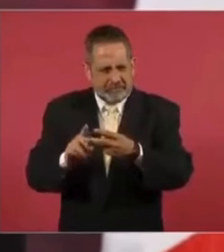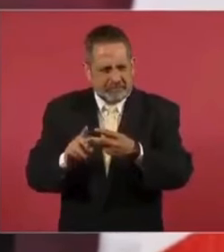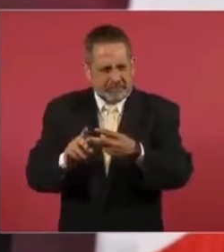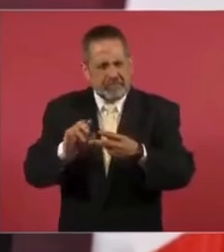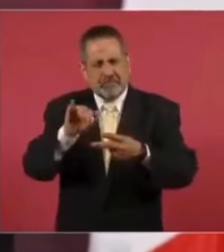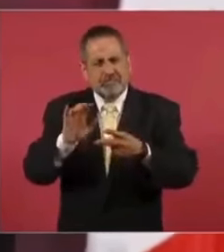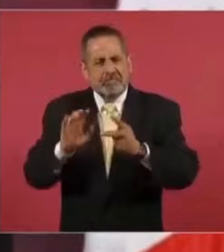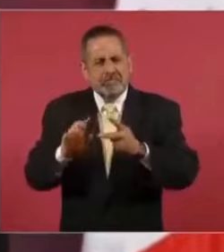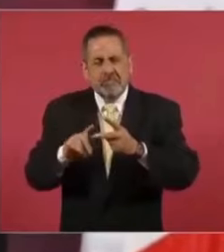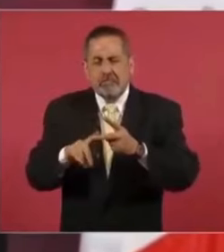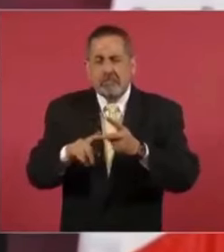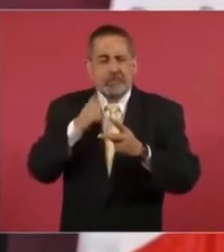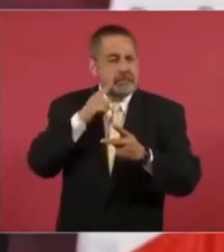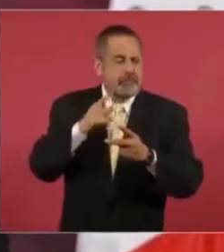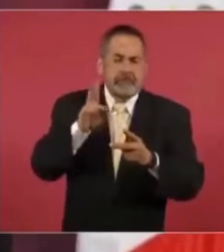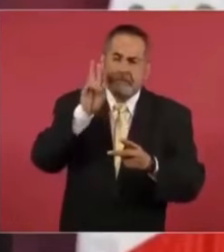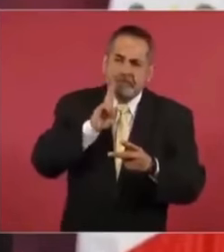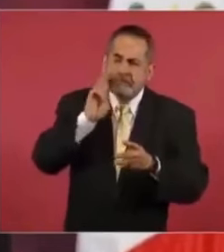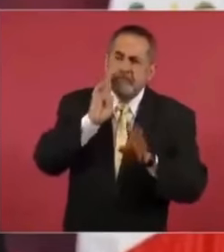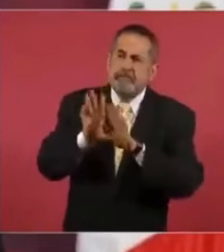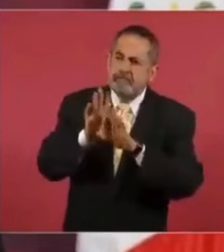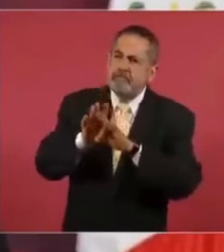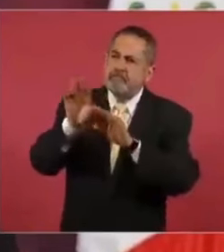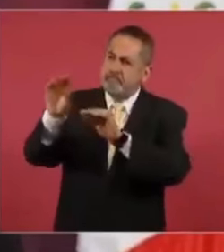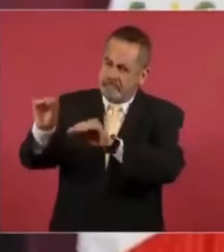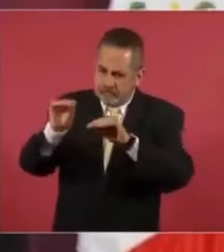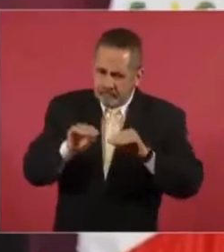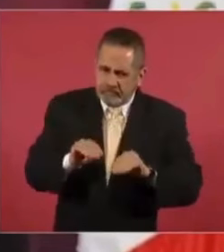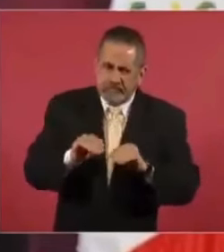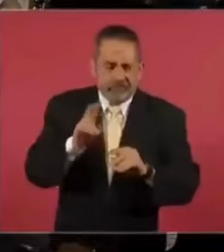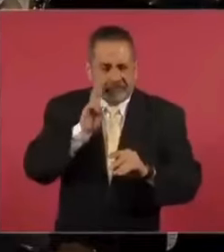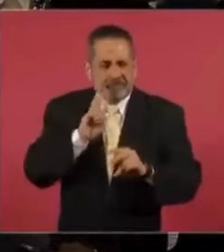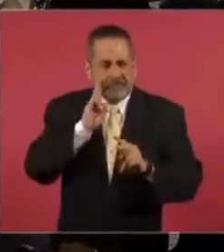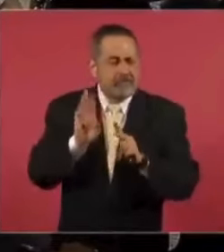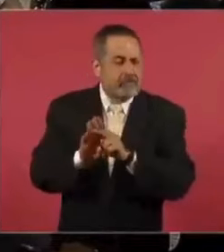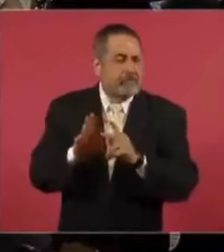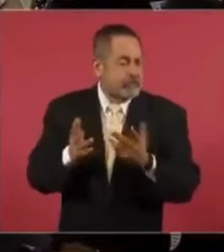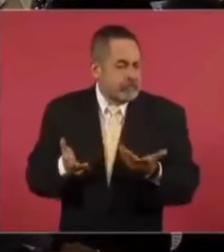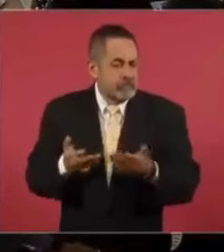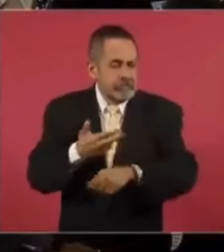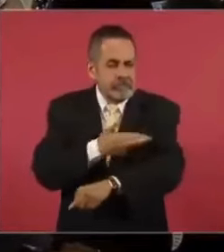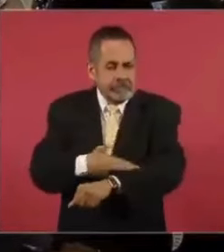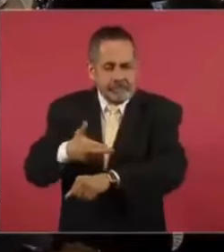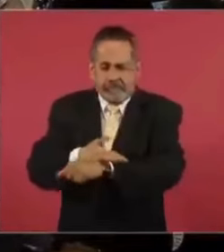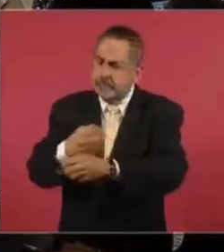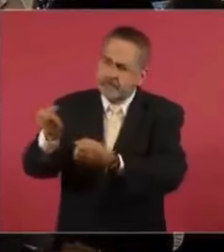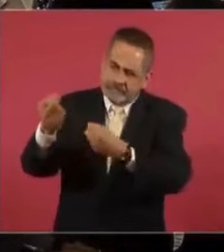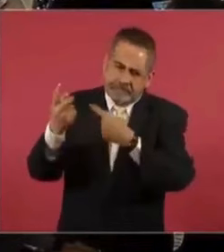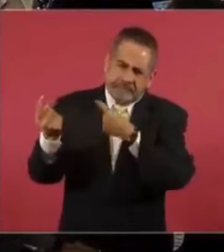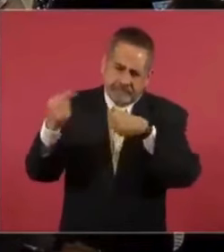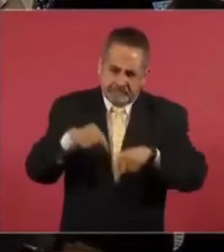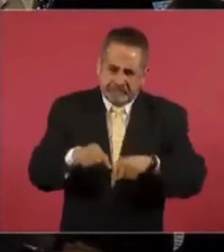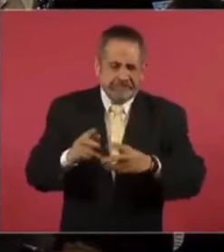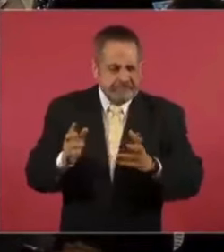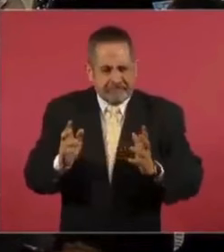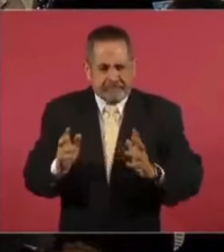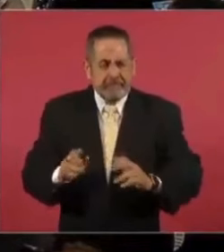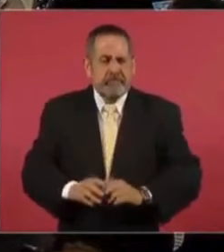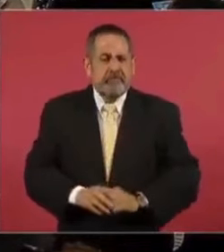estamos buscando que los envíen. Le han